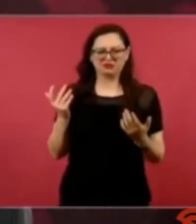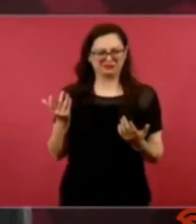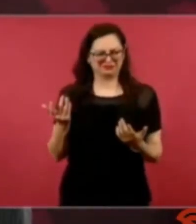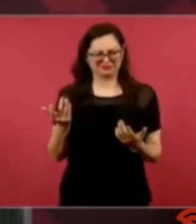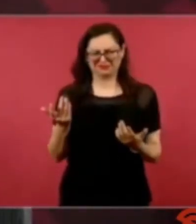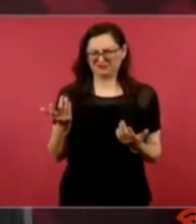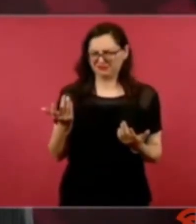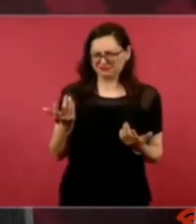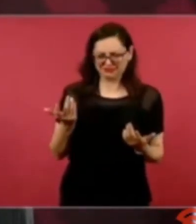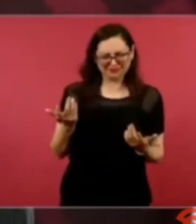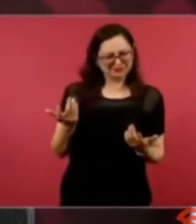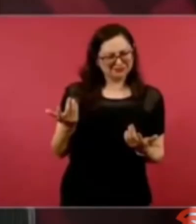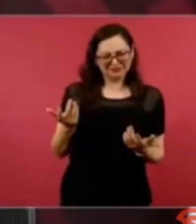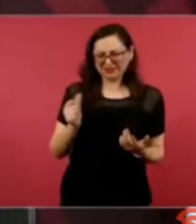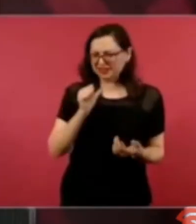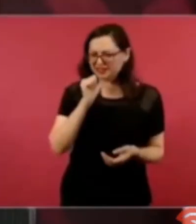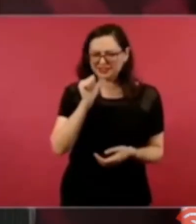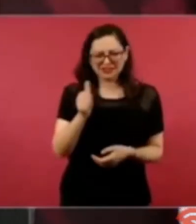y este